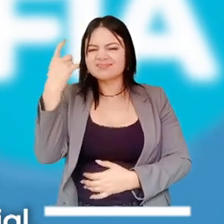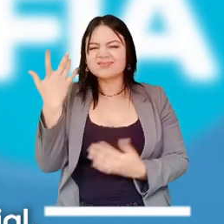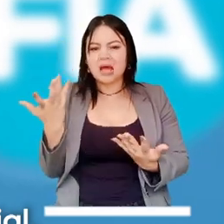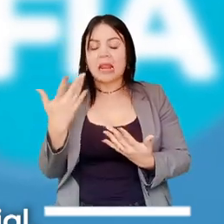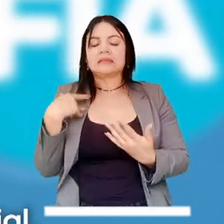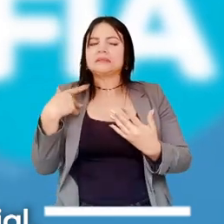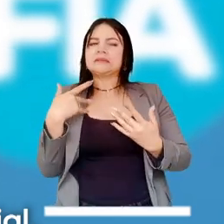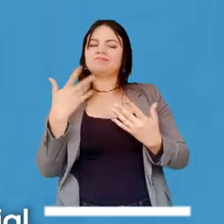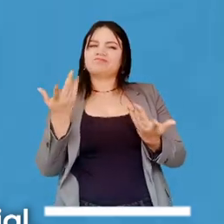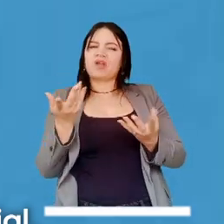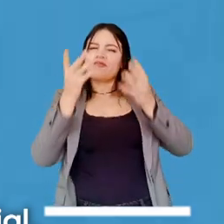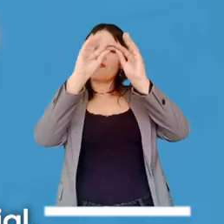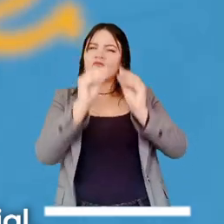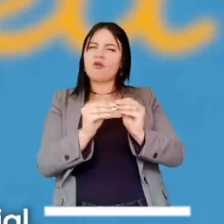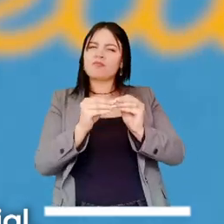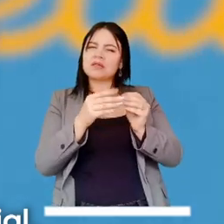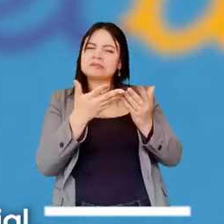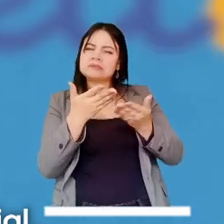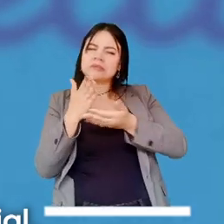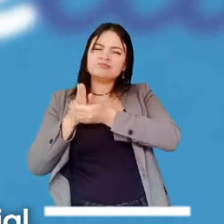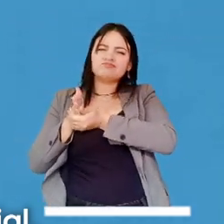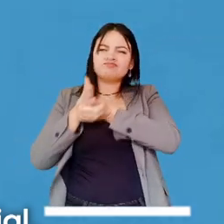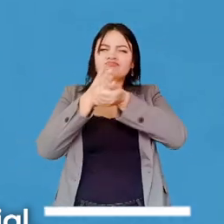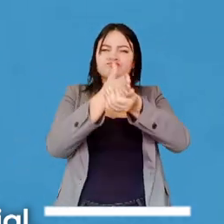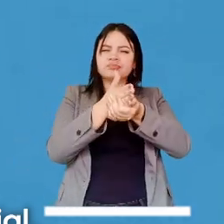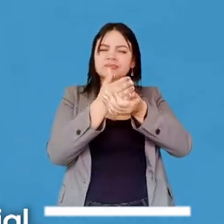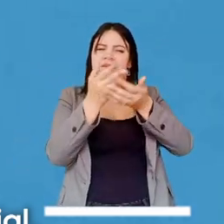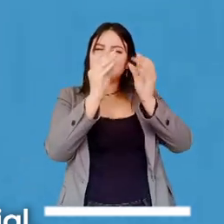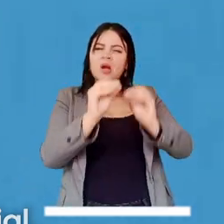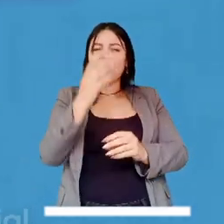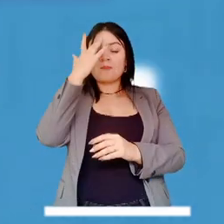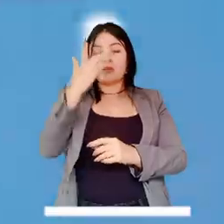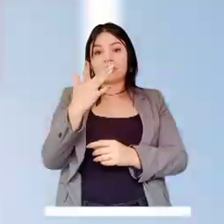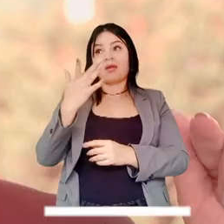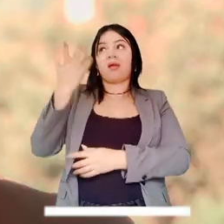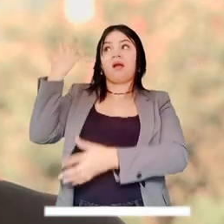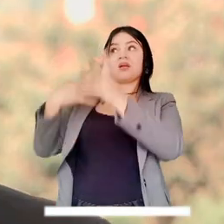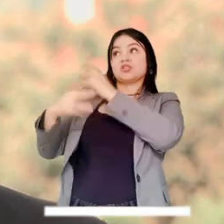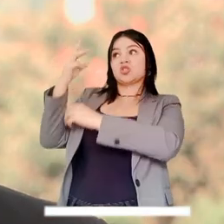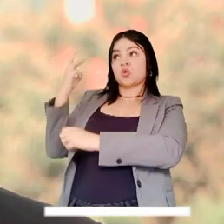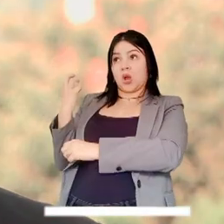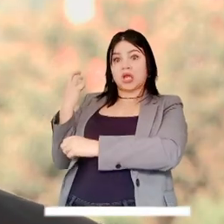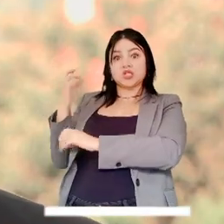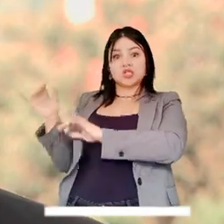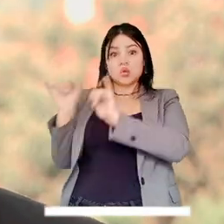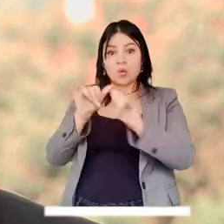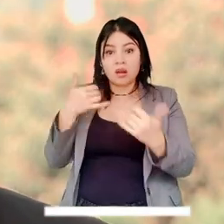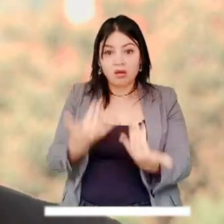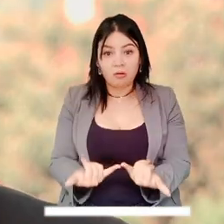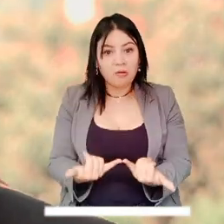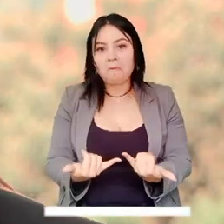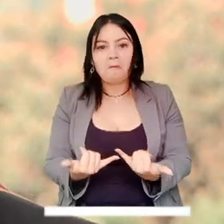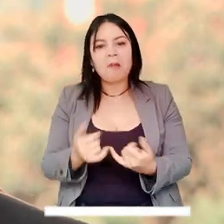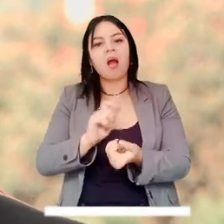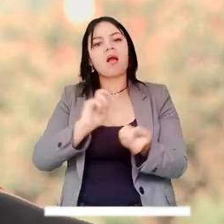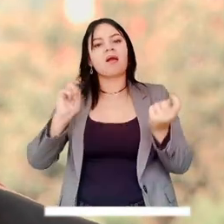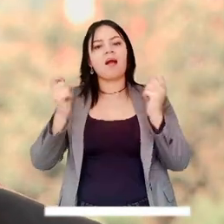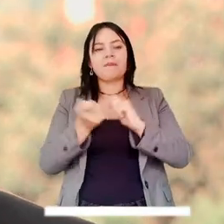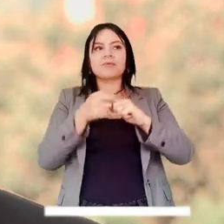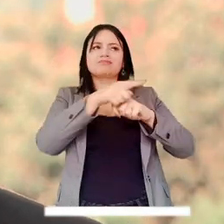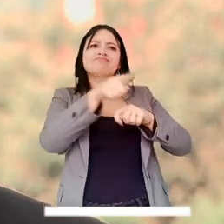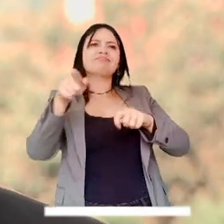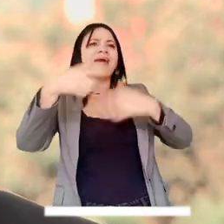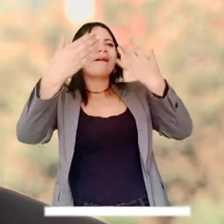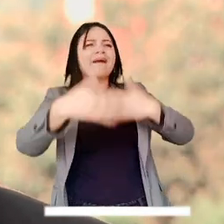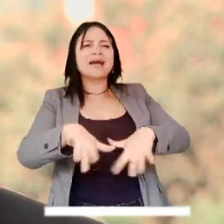revisión de las metodologías, porque la realidad de hoy del distrito de Medellín es muy distinta de hace ocho años. Hay una variación en